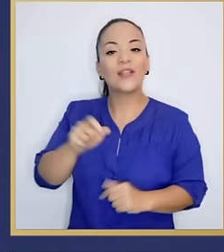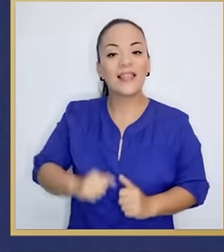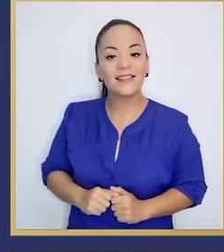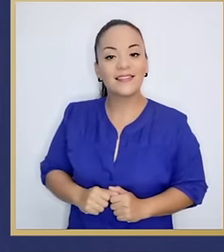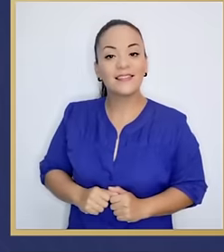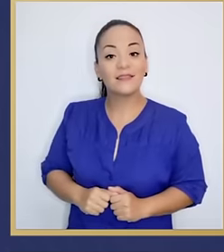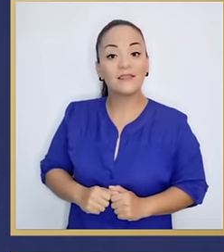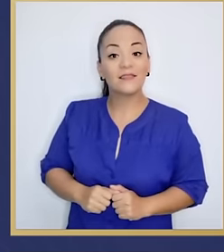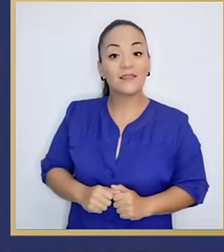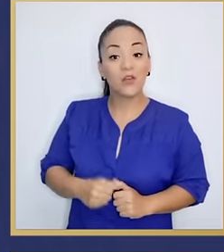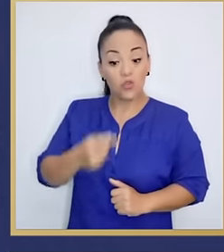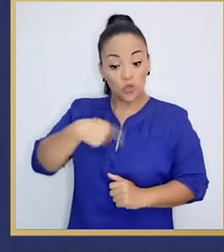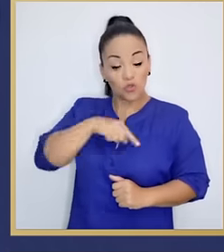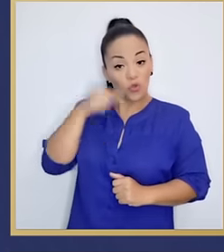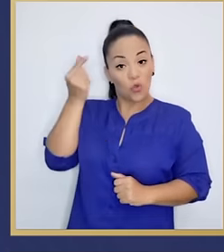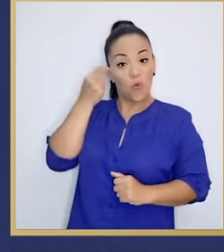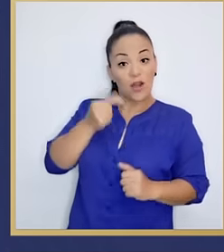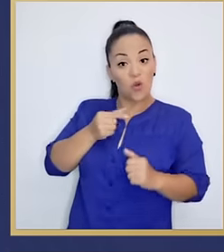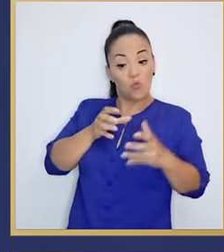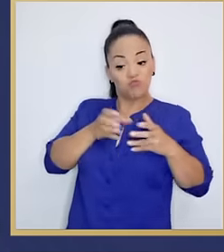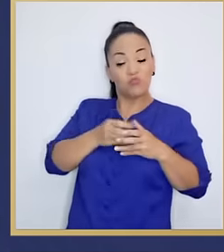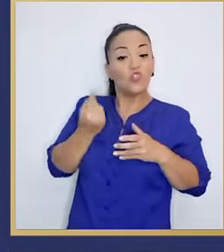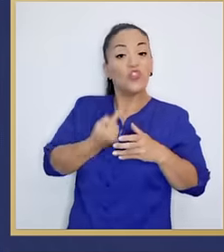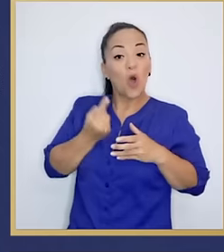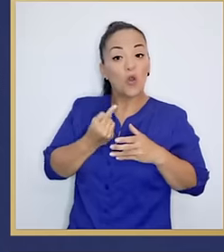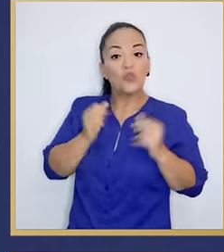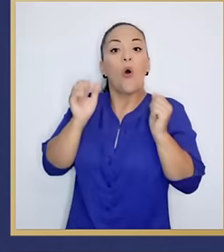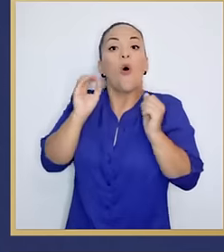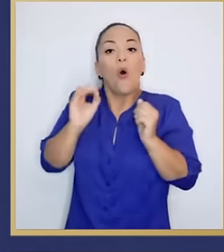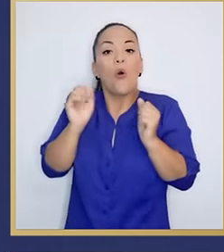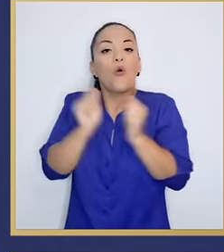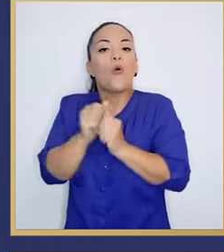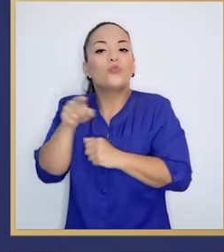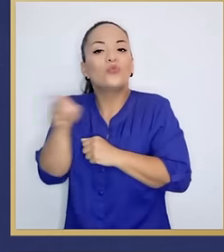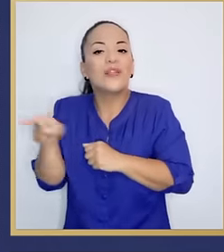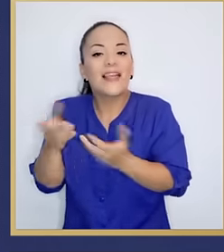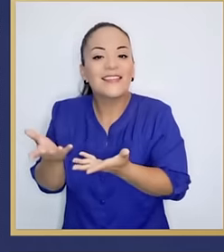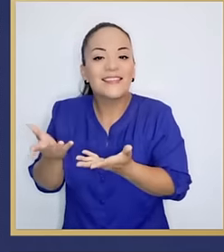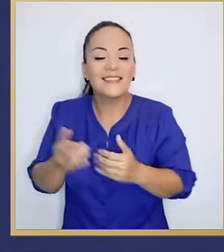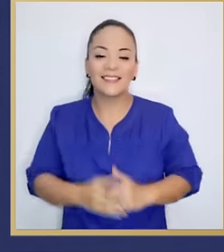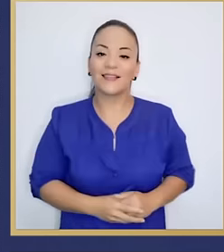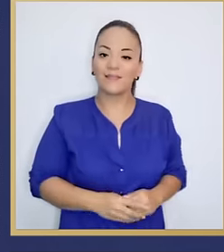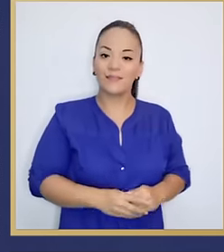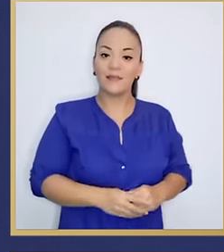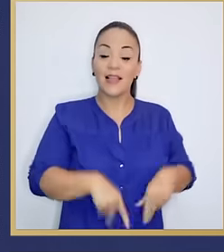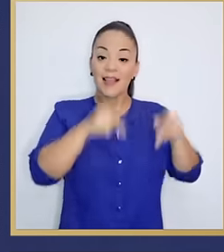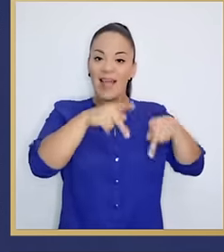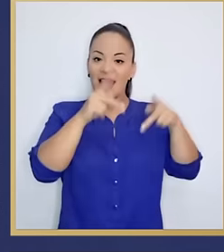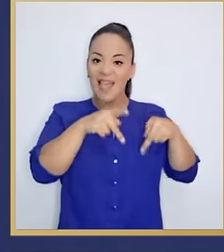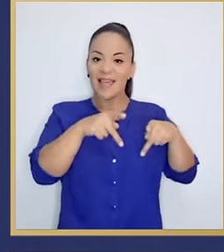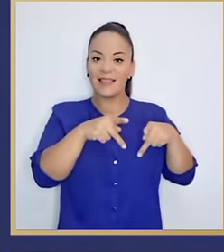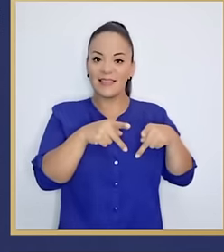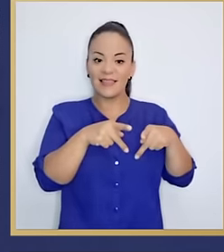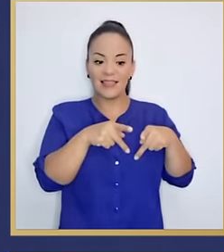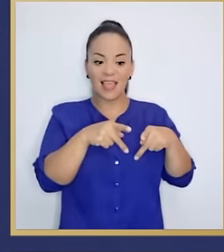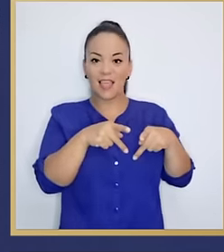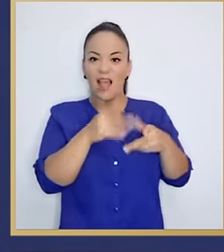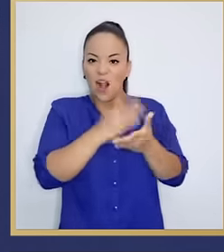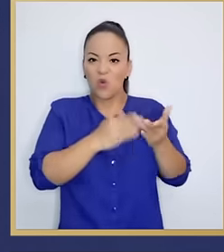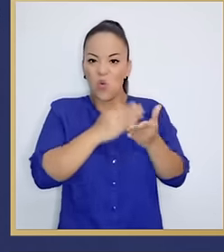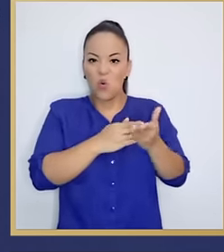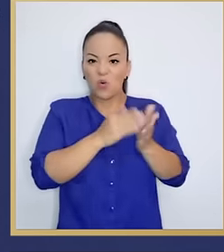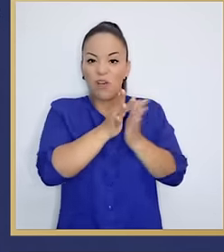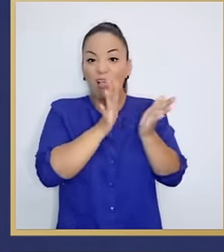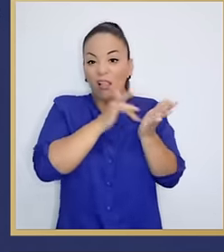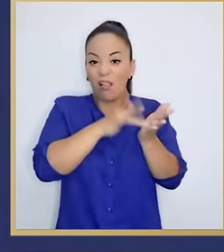solos o lo vamos a hacer con ustedes? A que la gente que tiene intereses económicos y que le sirve